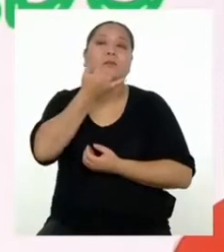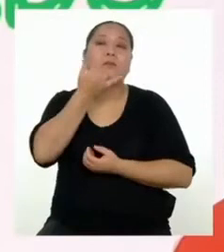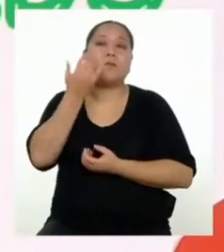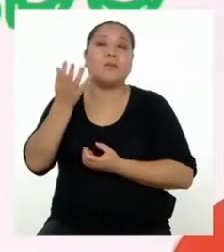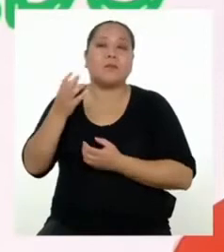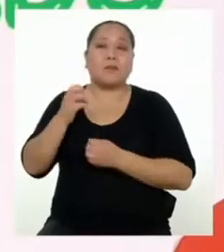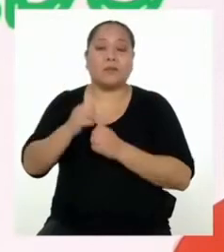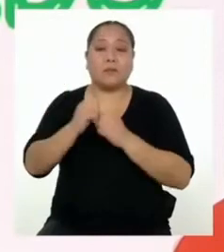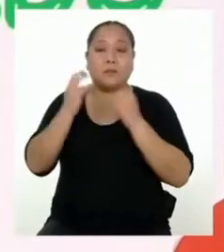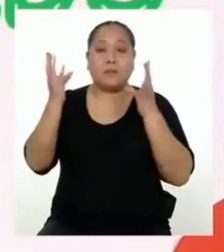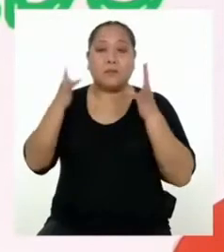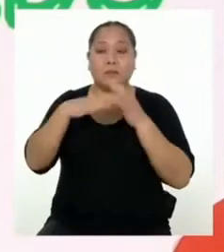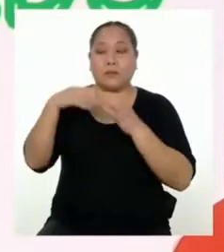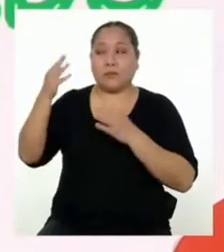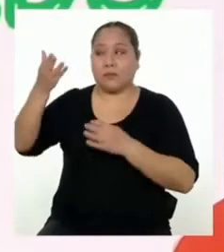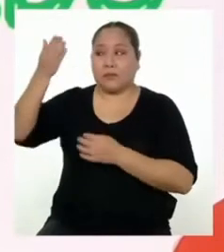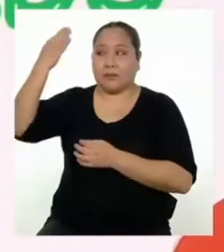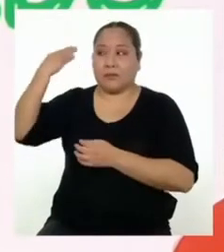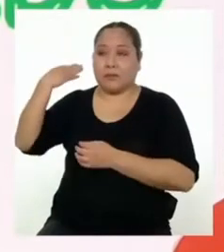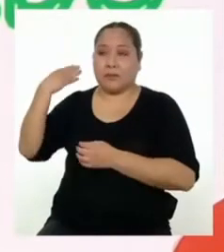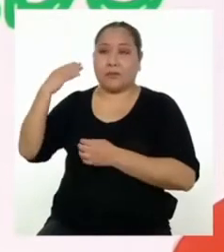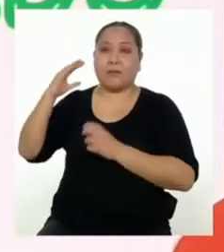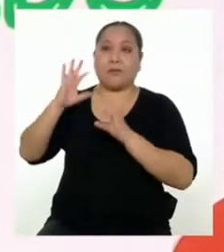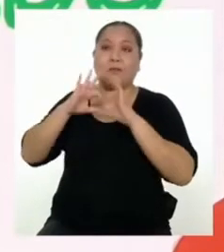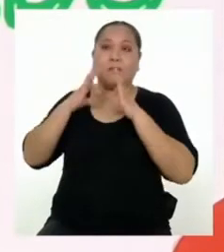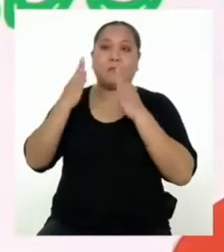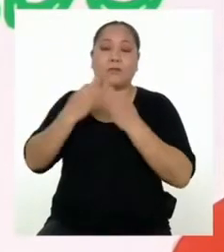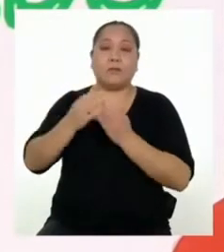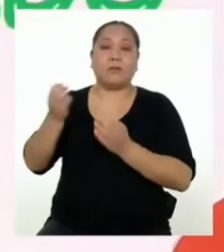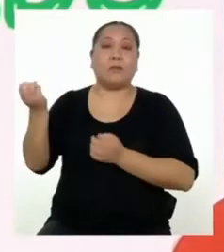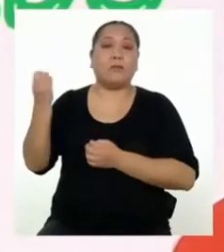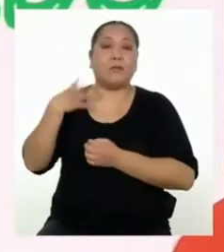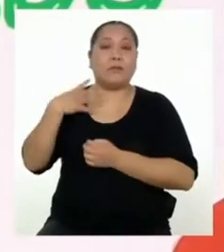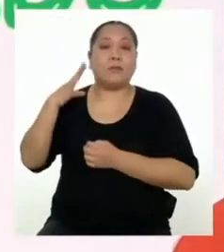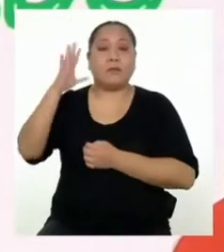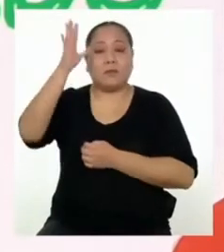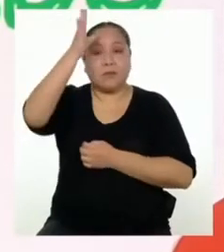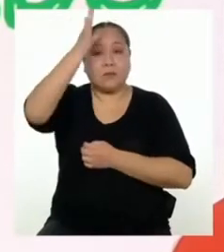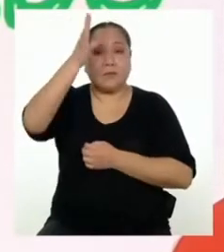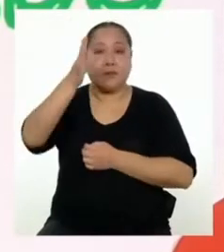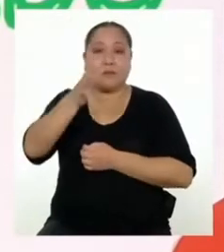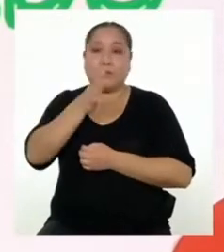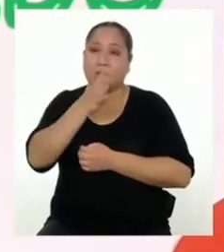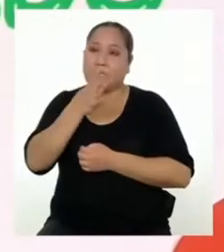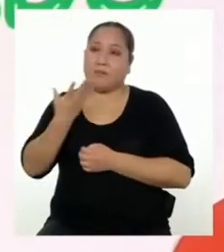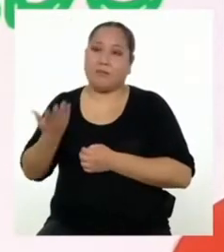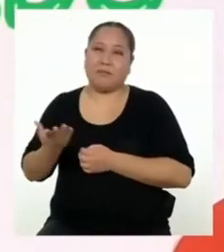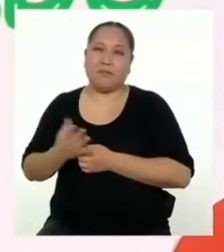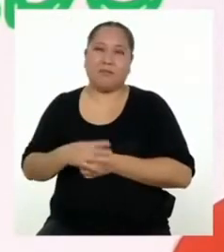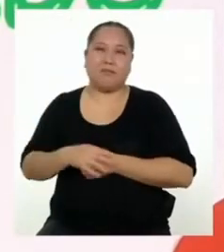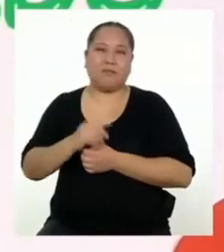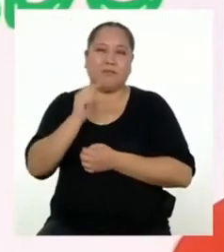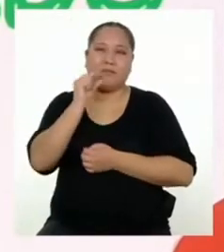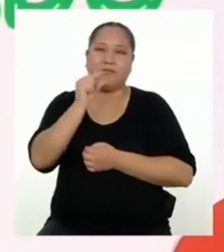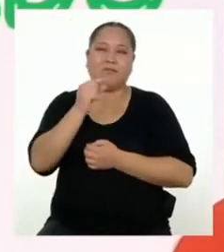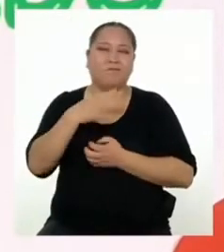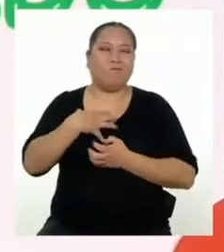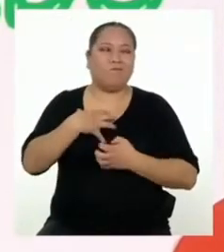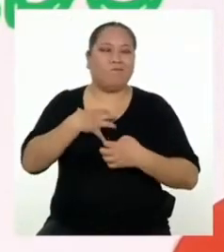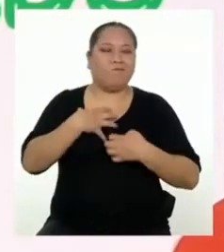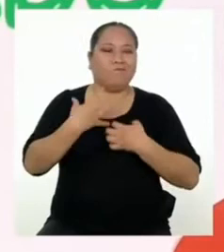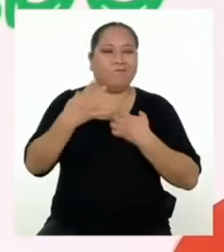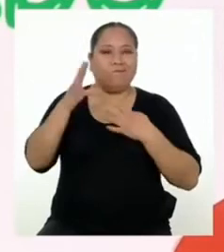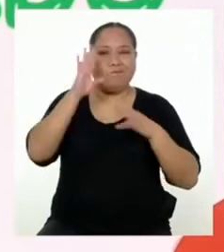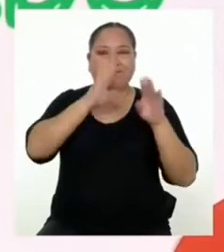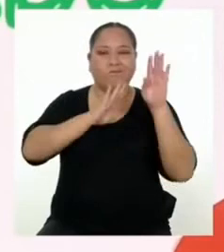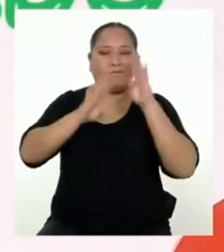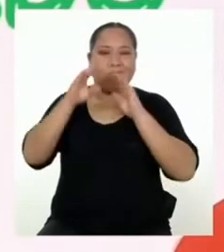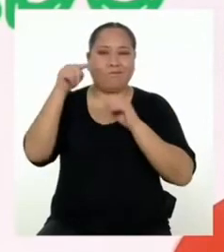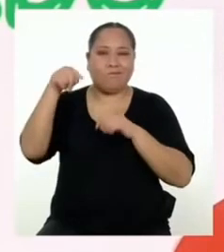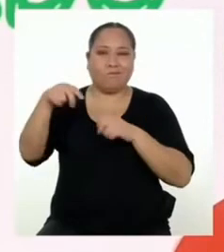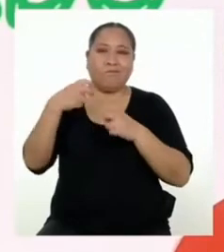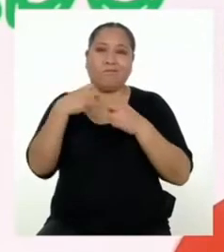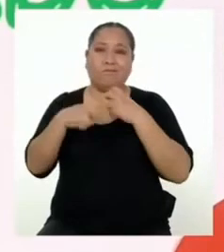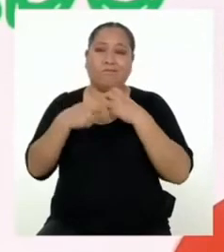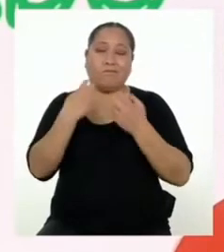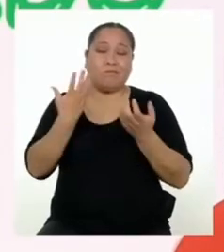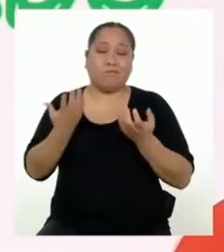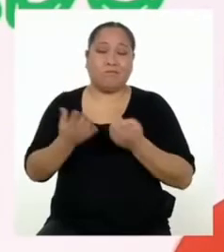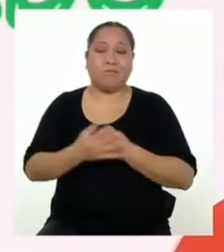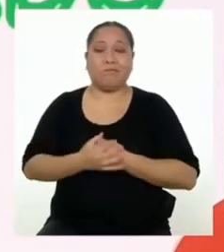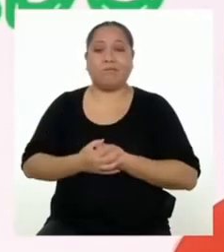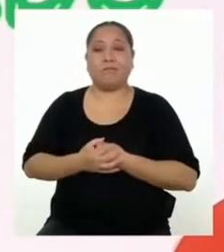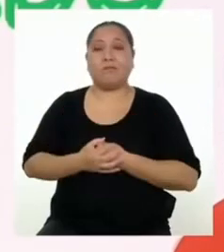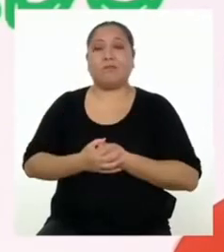estos últimos días con su familia. Me contó que sus papis últimamente han estado un poco estresados con la situación que estamos viviendo